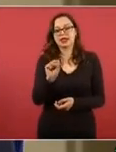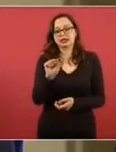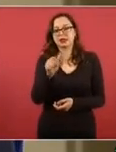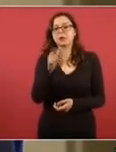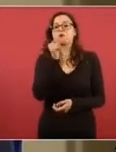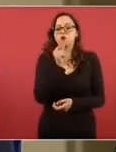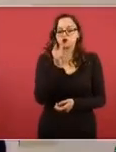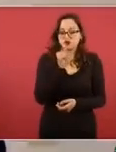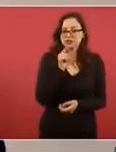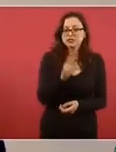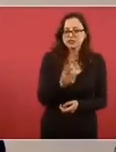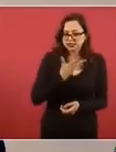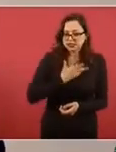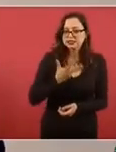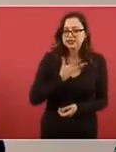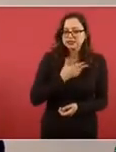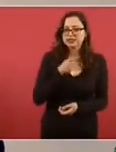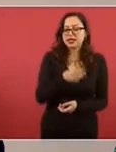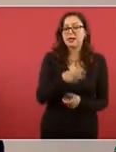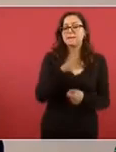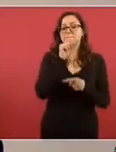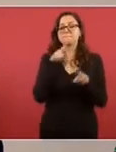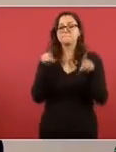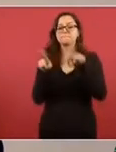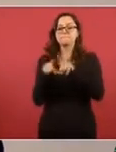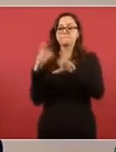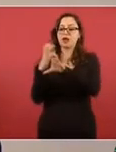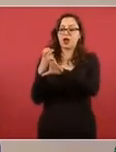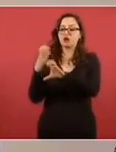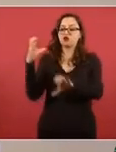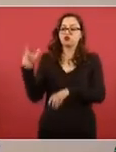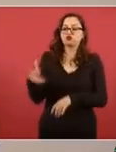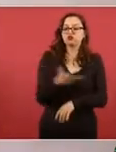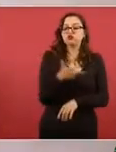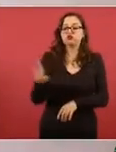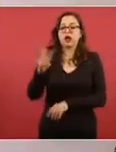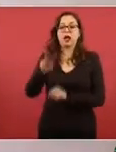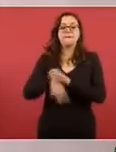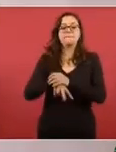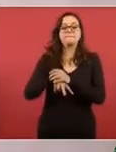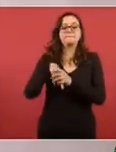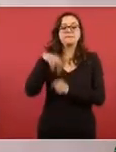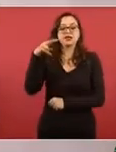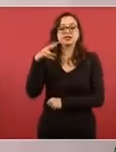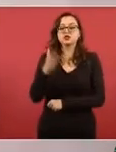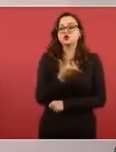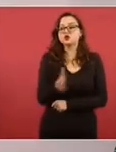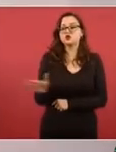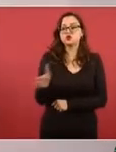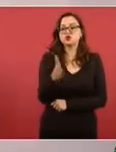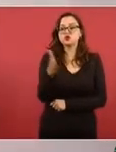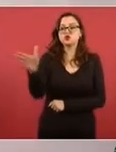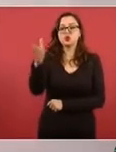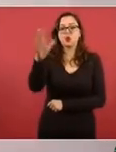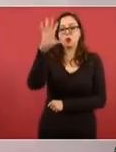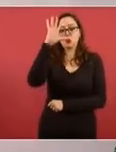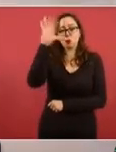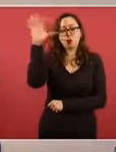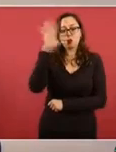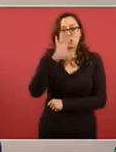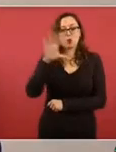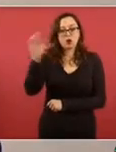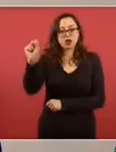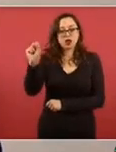los retenes establecidos. Aquí hago una acotación. La información que hemos recuperado nos